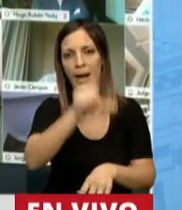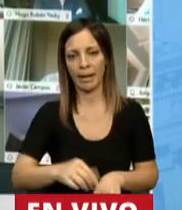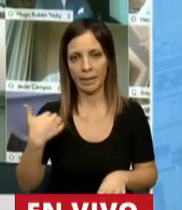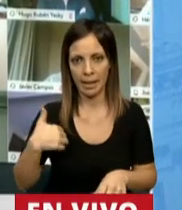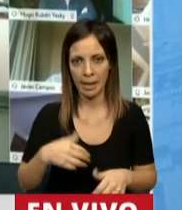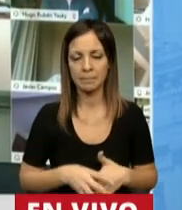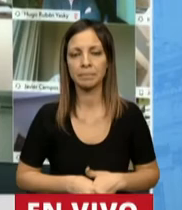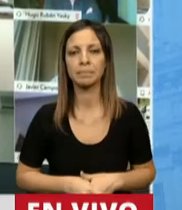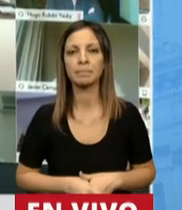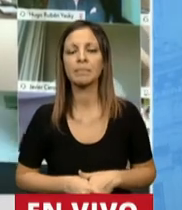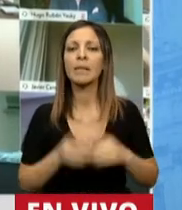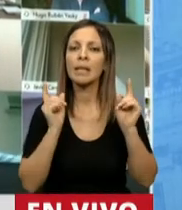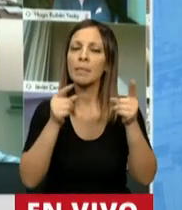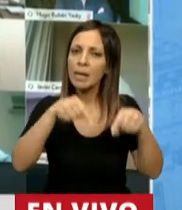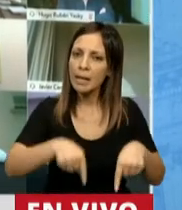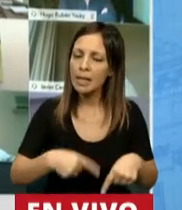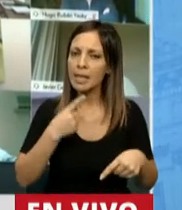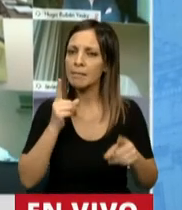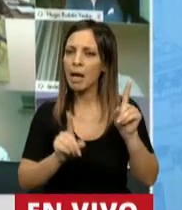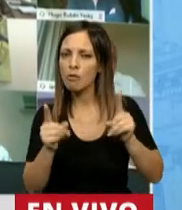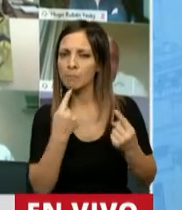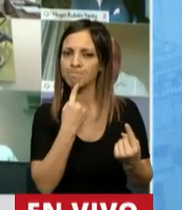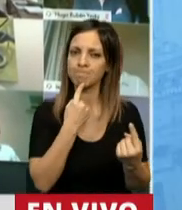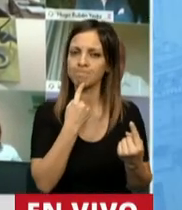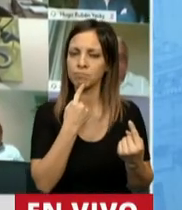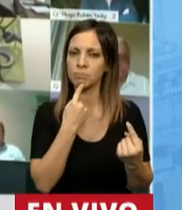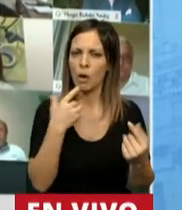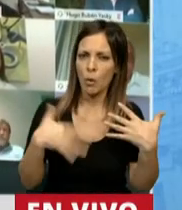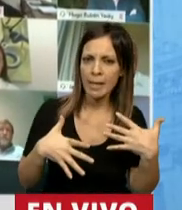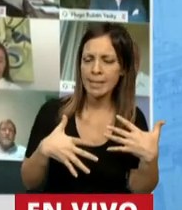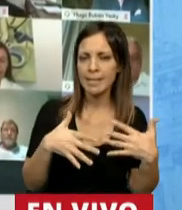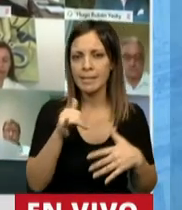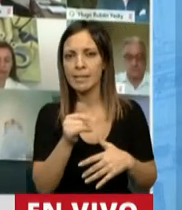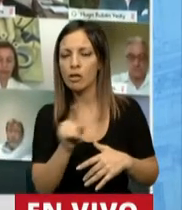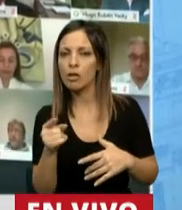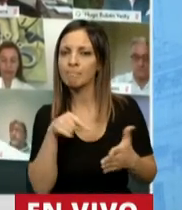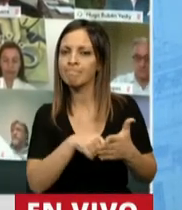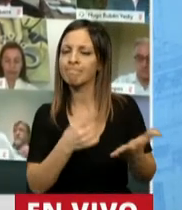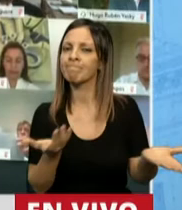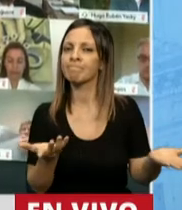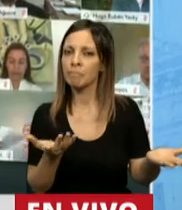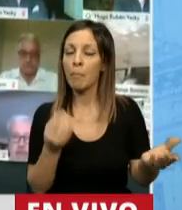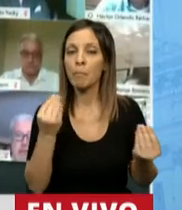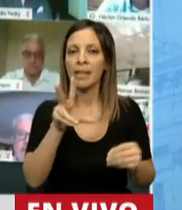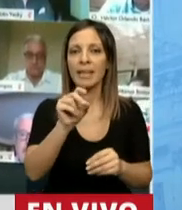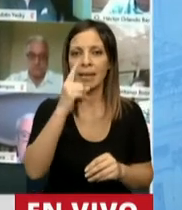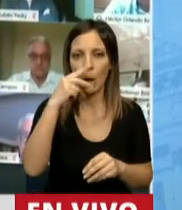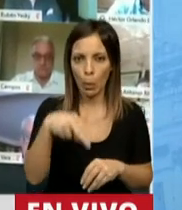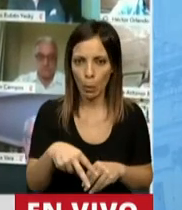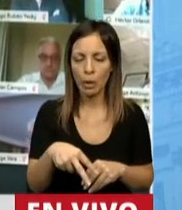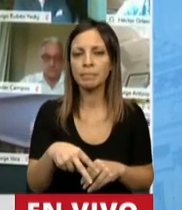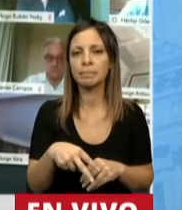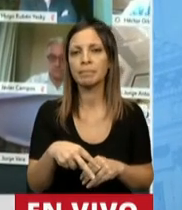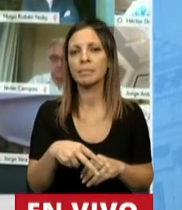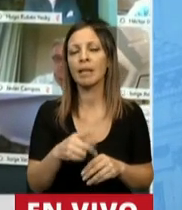comisión, y también aquí se ha cuestionado, se ha puesto en duda la urgencia el tratamiento de esta ampliación, porque el 30 de junio, la